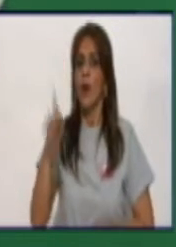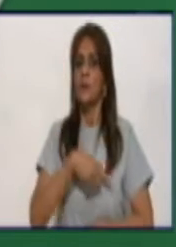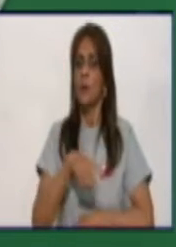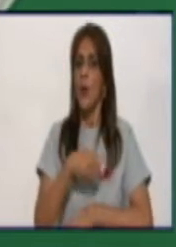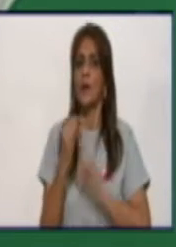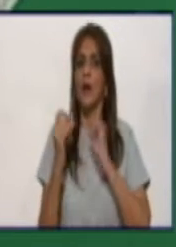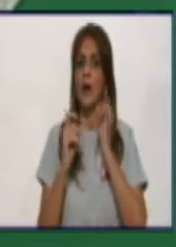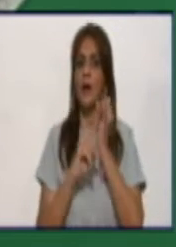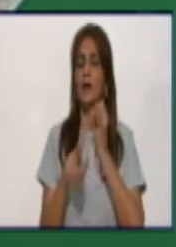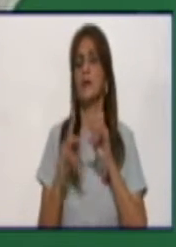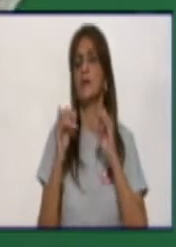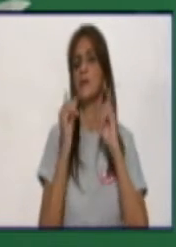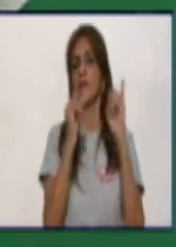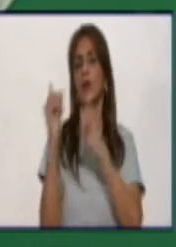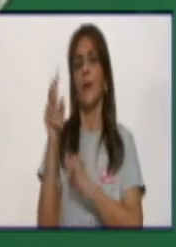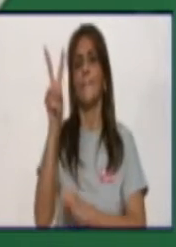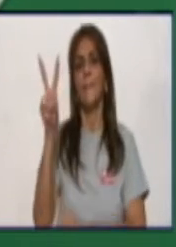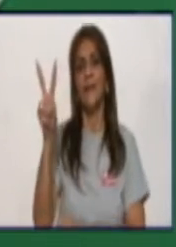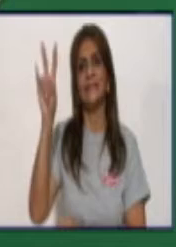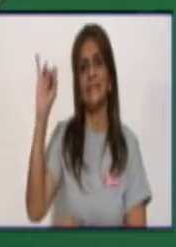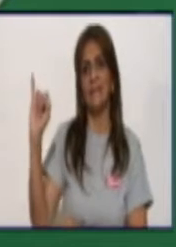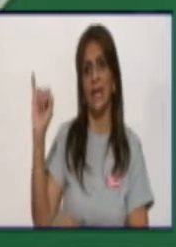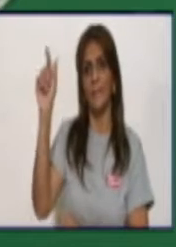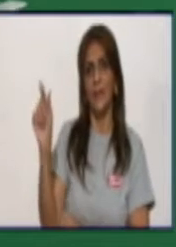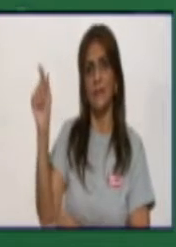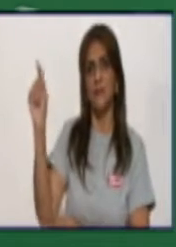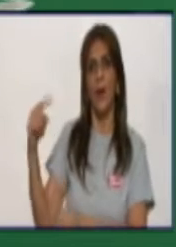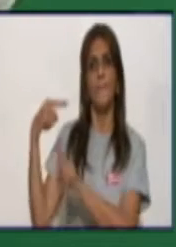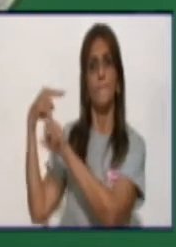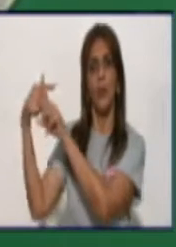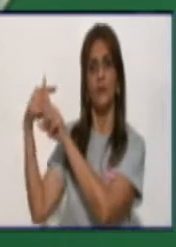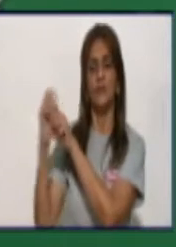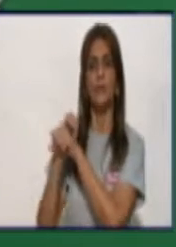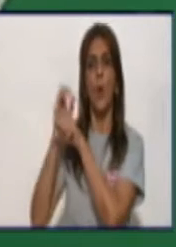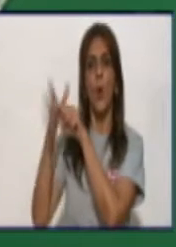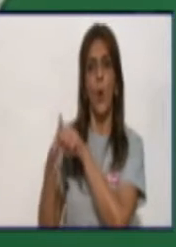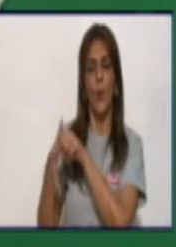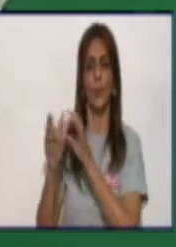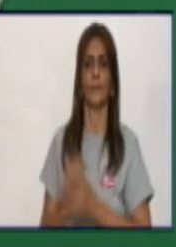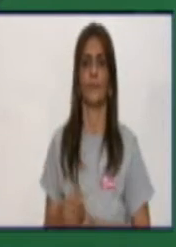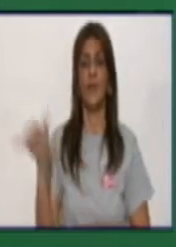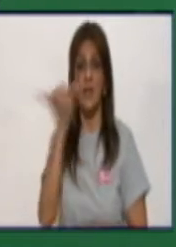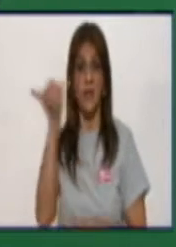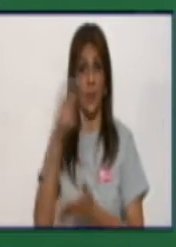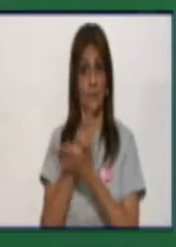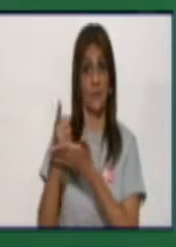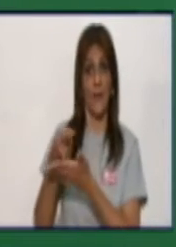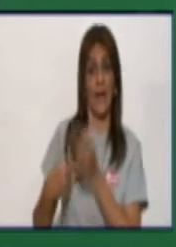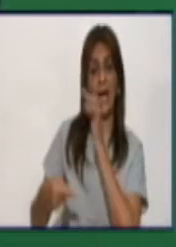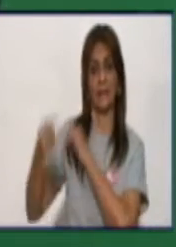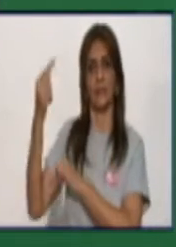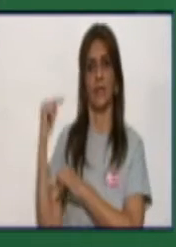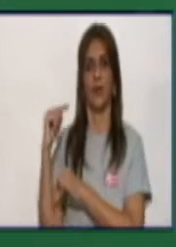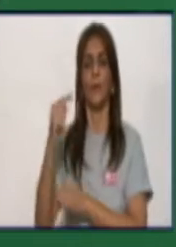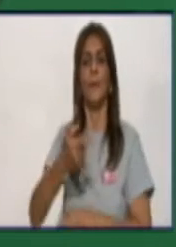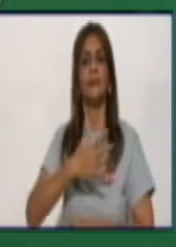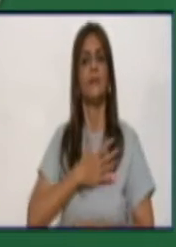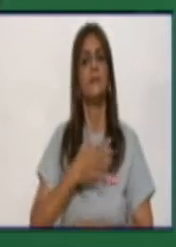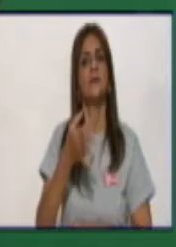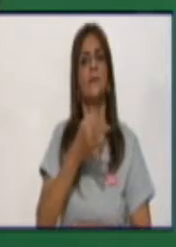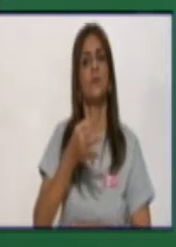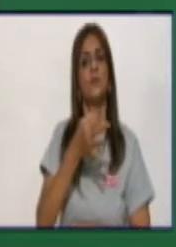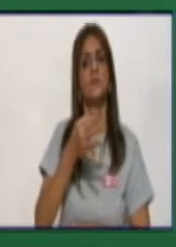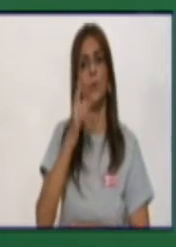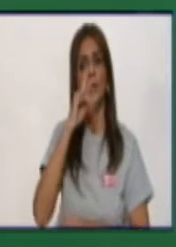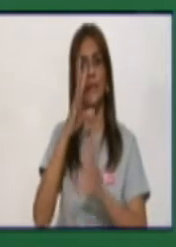reportando 26 casos positivos a la COVID, que igual a la cifra de la jornada anterior. Pertenecen a los municipios Niquero